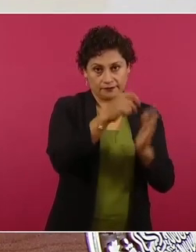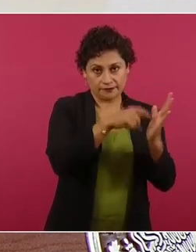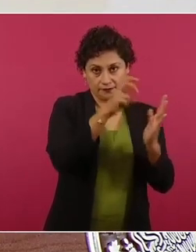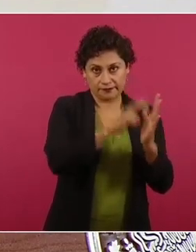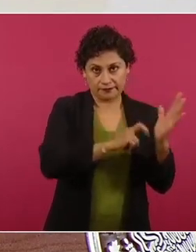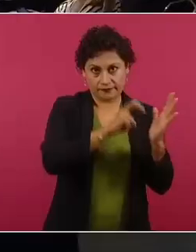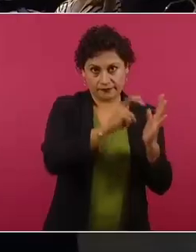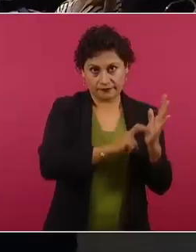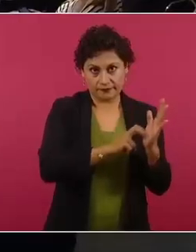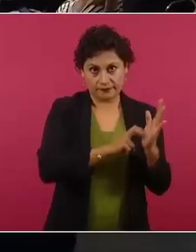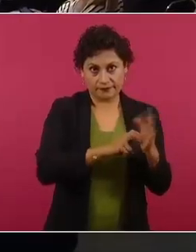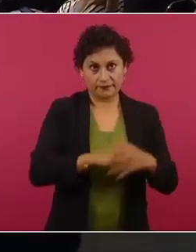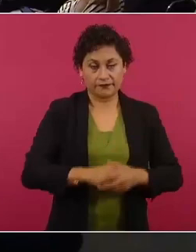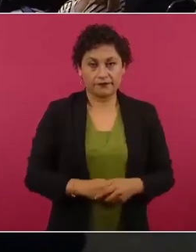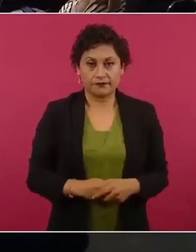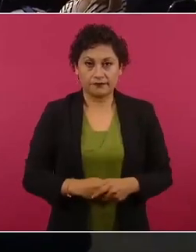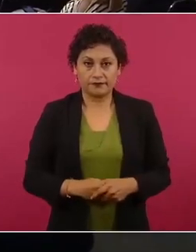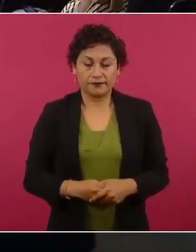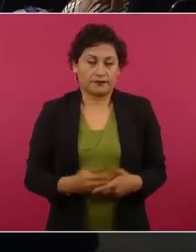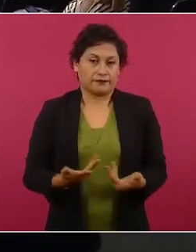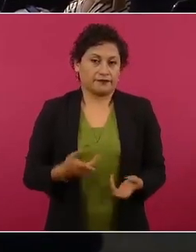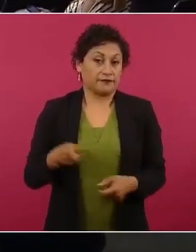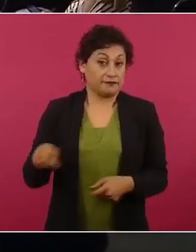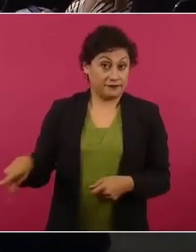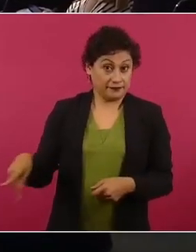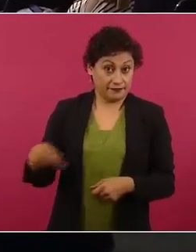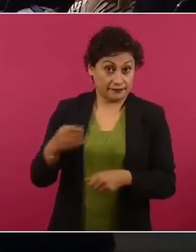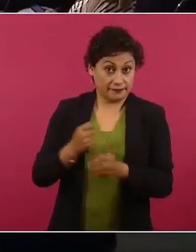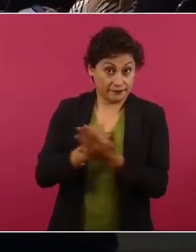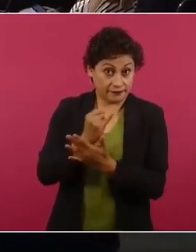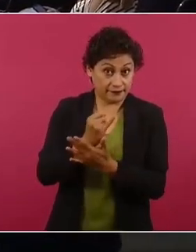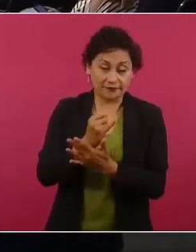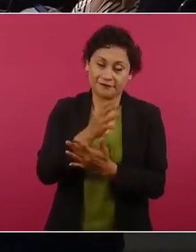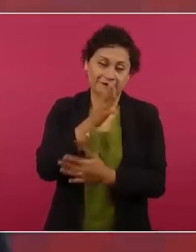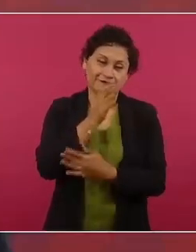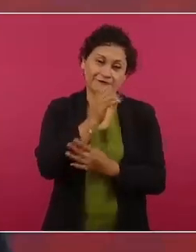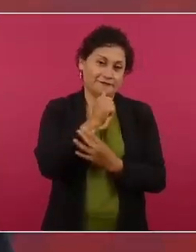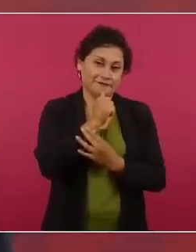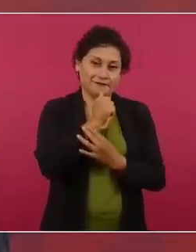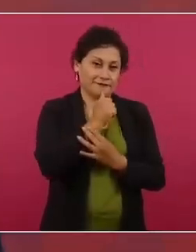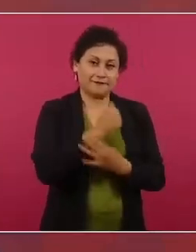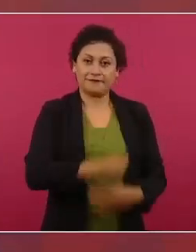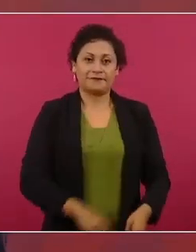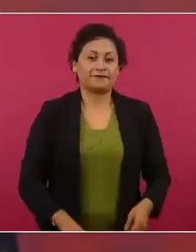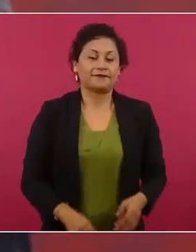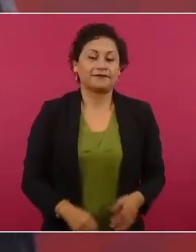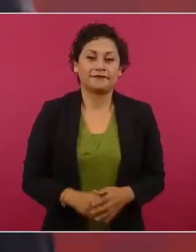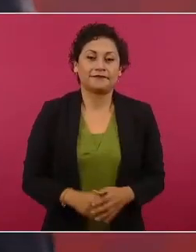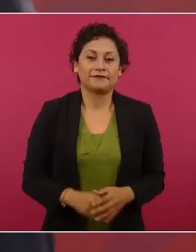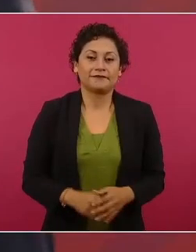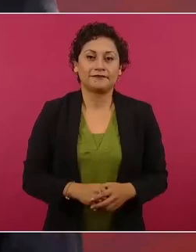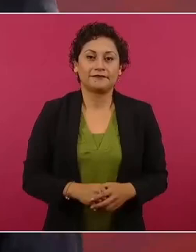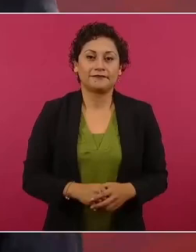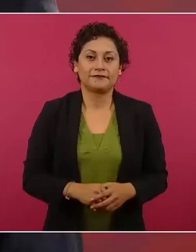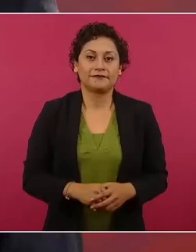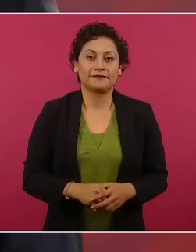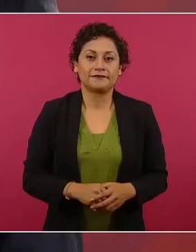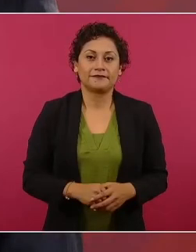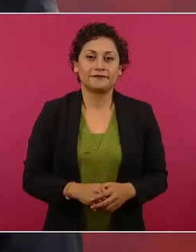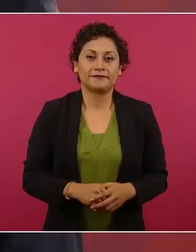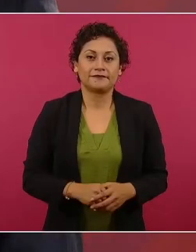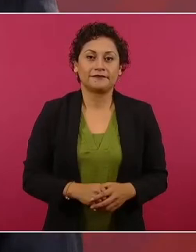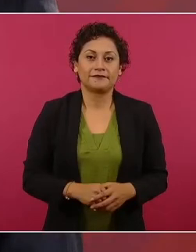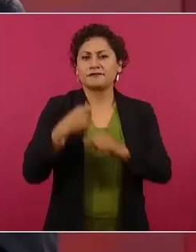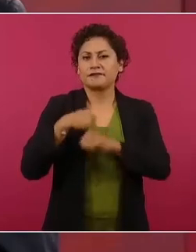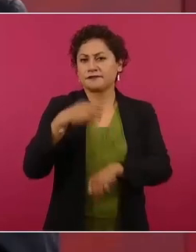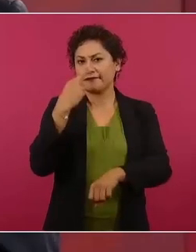Pero eso no lo pueden hacer ellos, eso tiene que ver con el Poder Legislativo